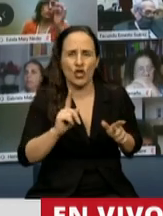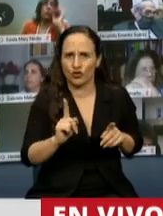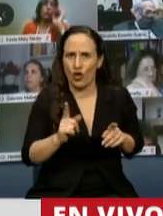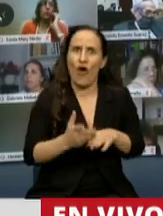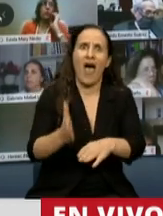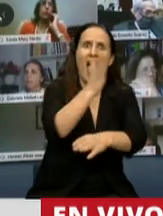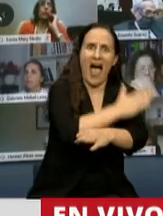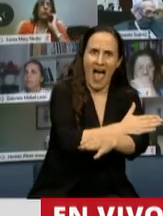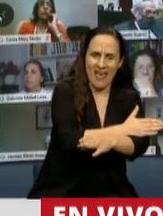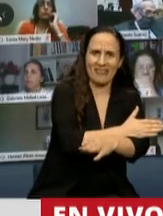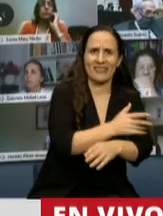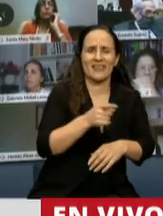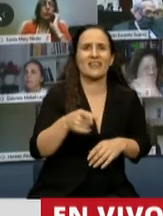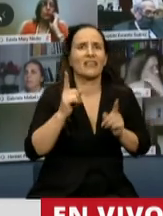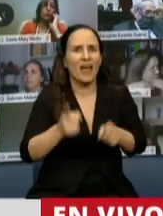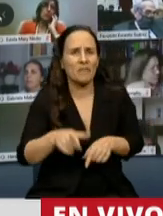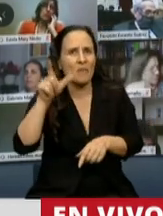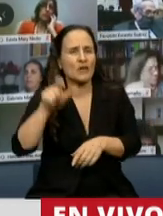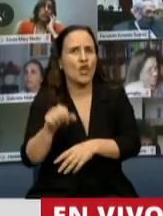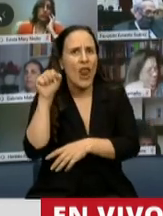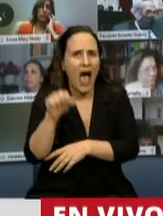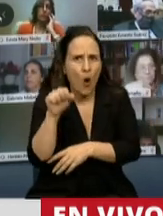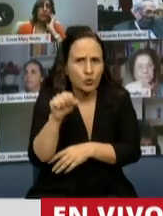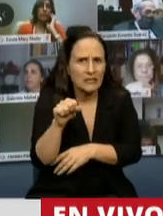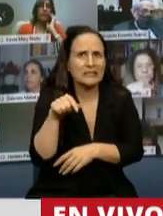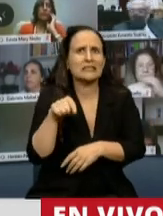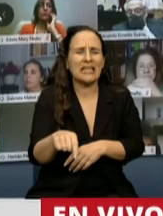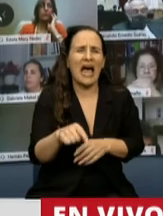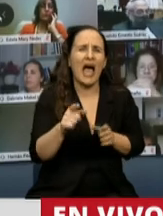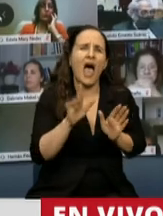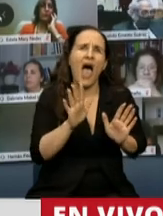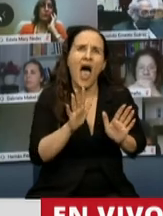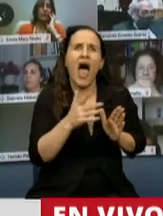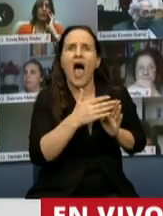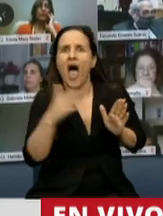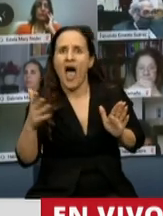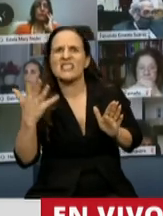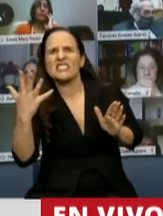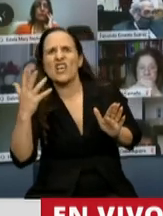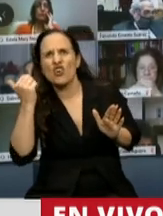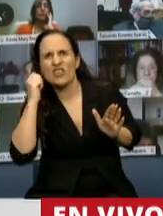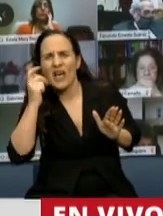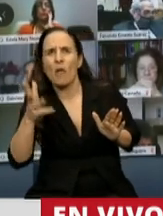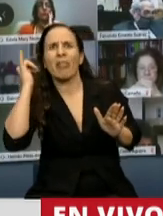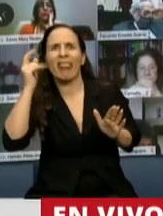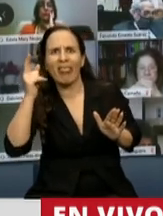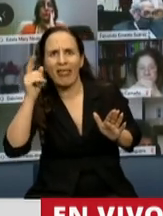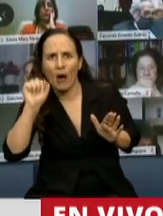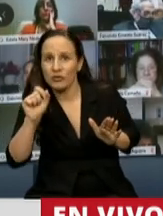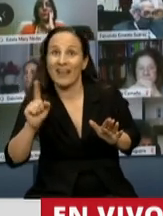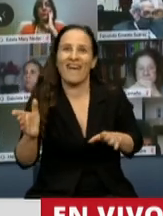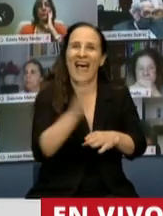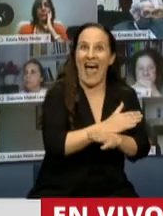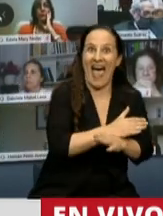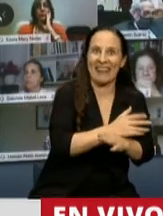diagnosticar el trastorno al espectro autista a los 2 años y no a los 5 o a los 6 años, que en definitiva vamos a poder